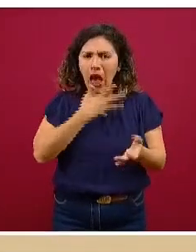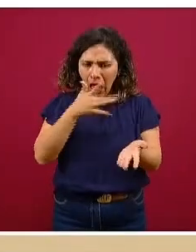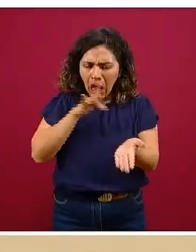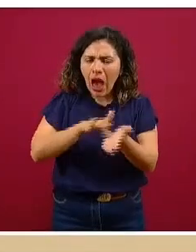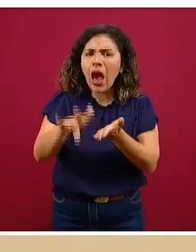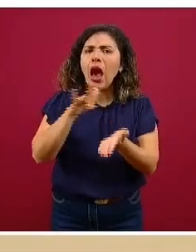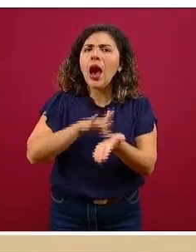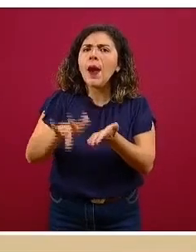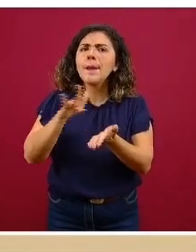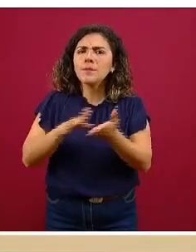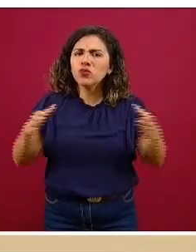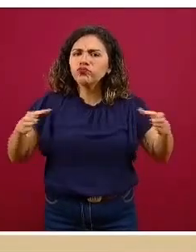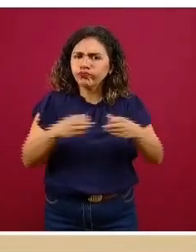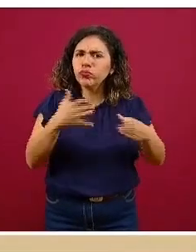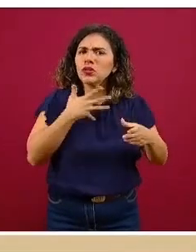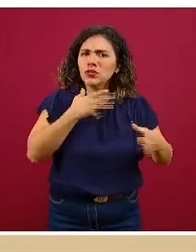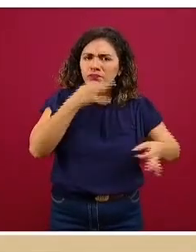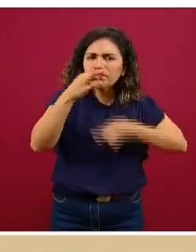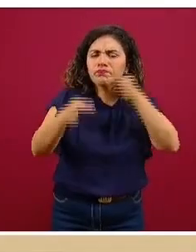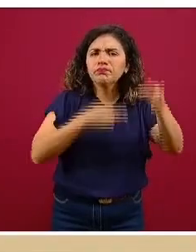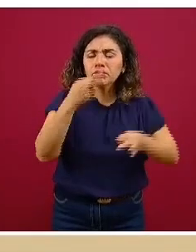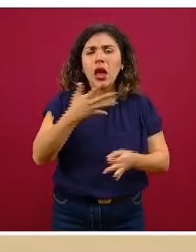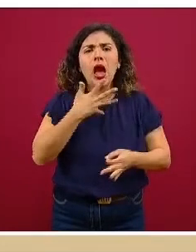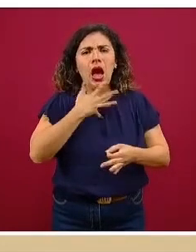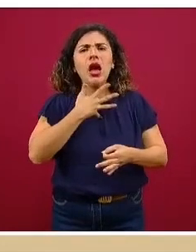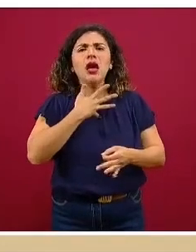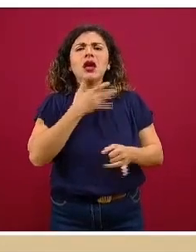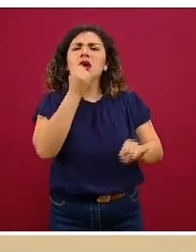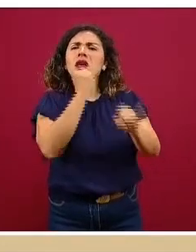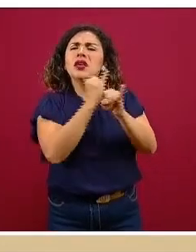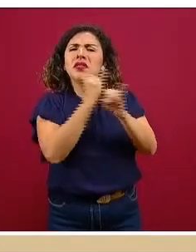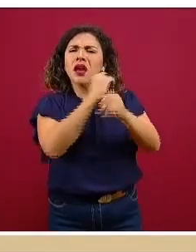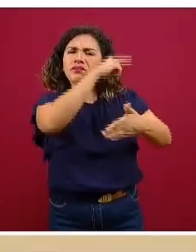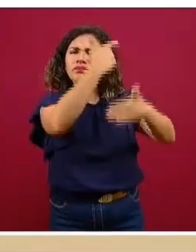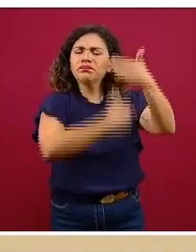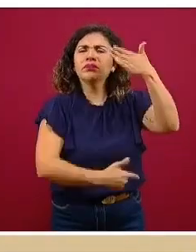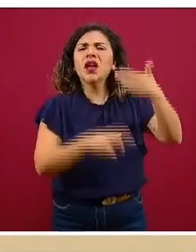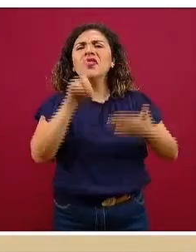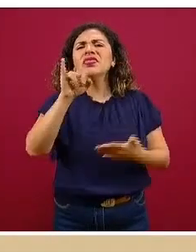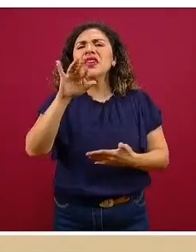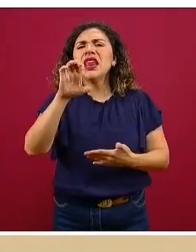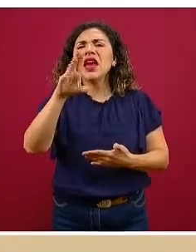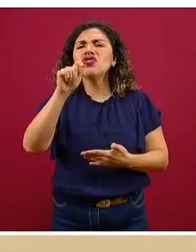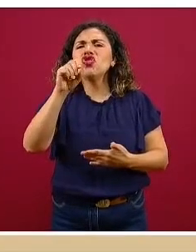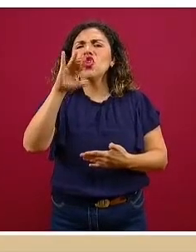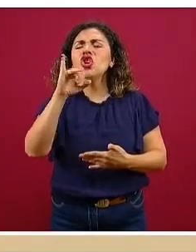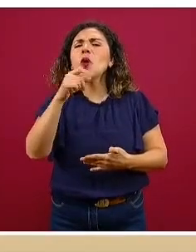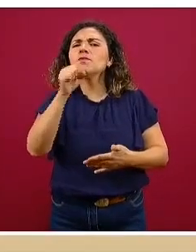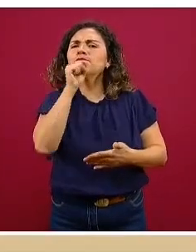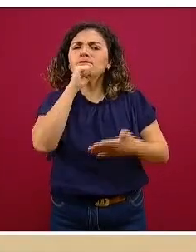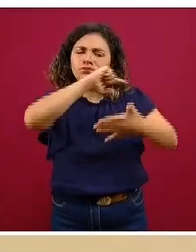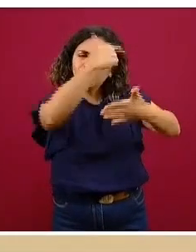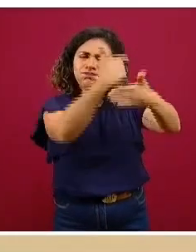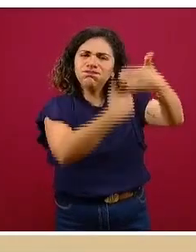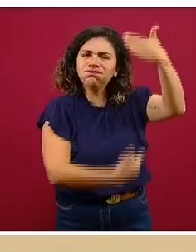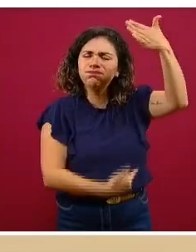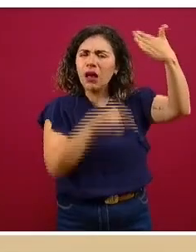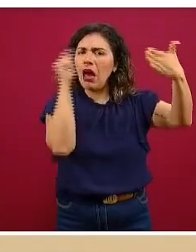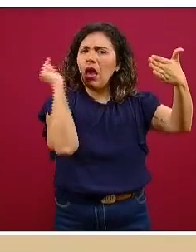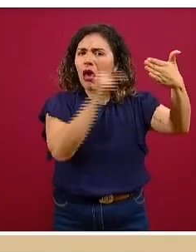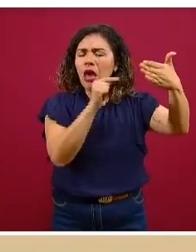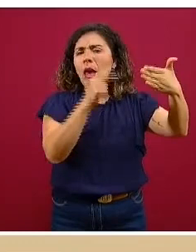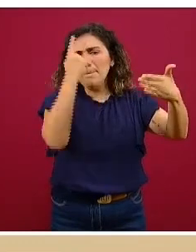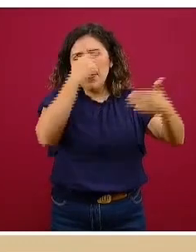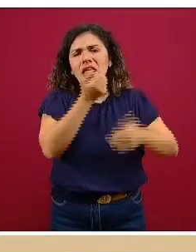se han estado dando difusión. Existe un directorio de servicios que también lo pueden consultar en el repositorio